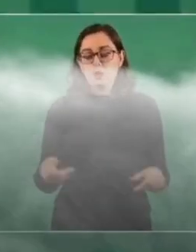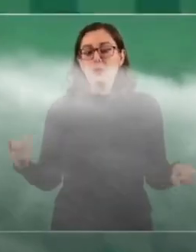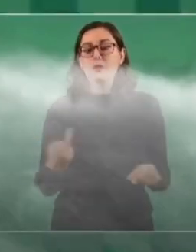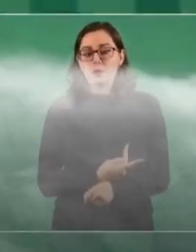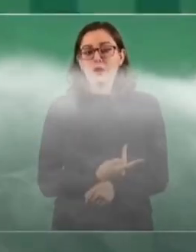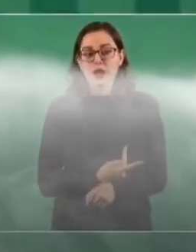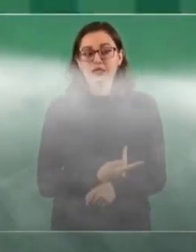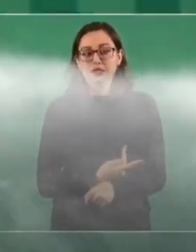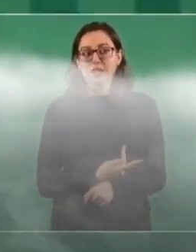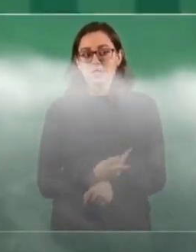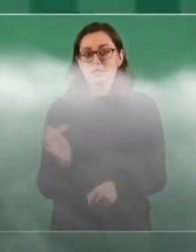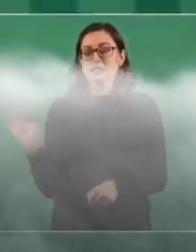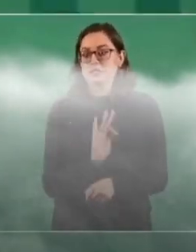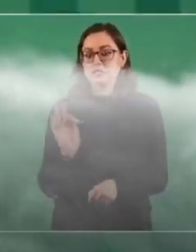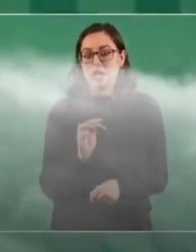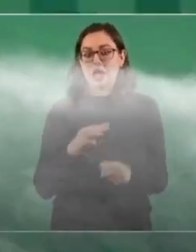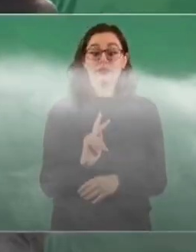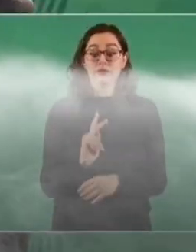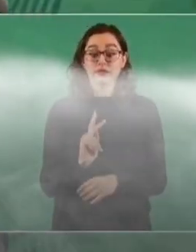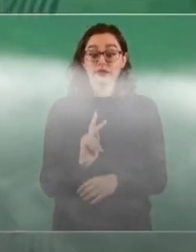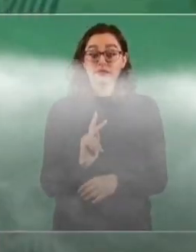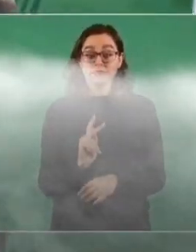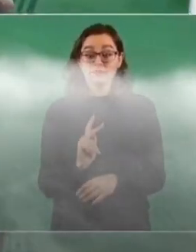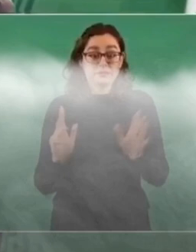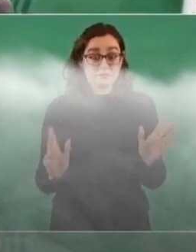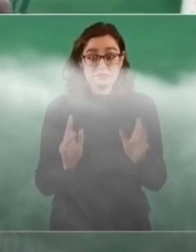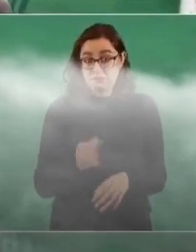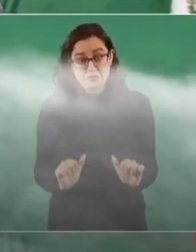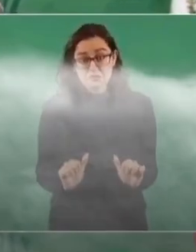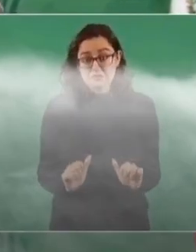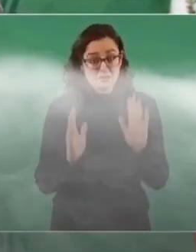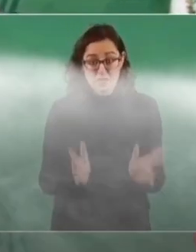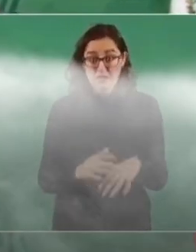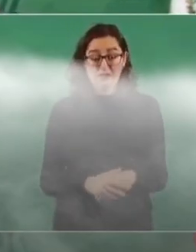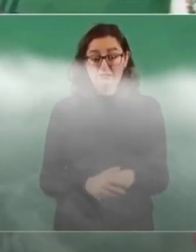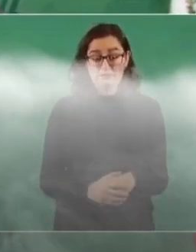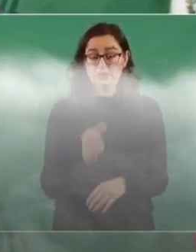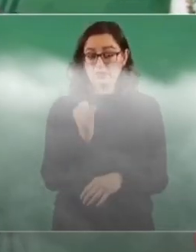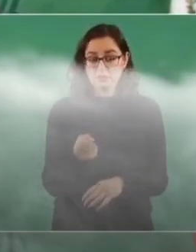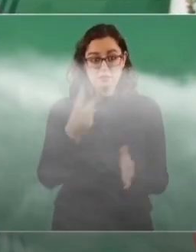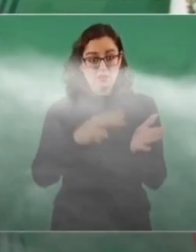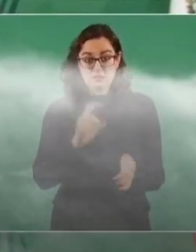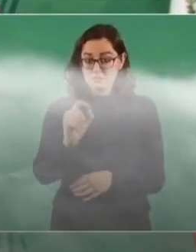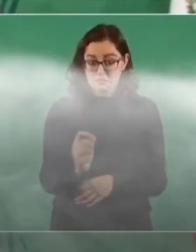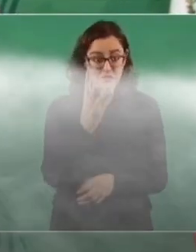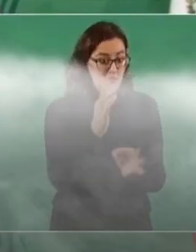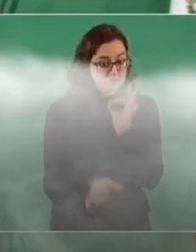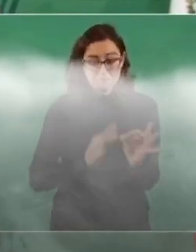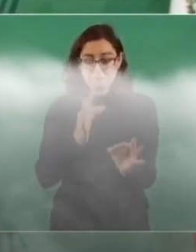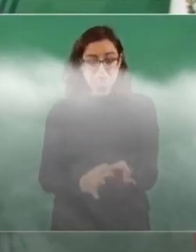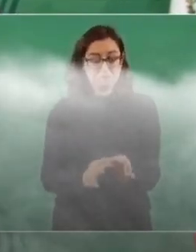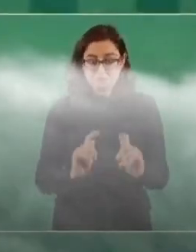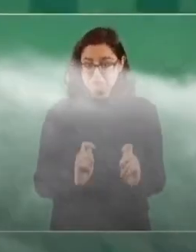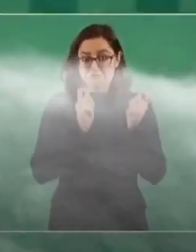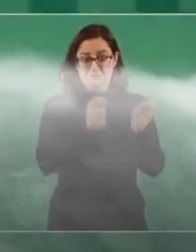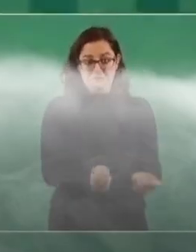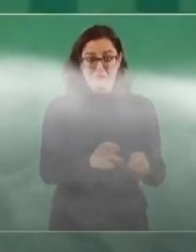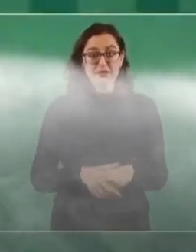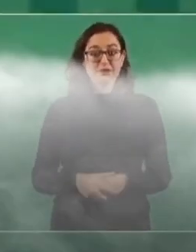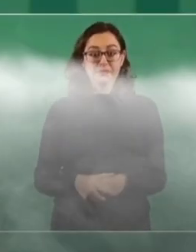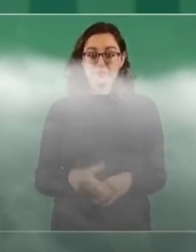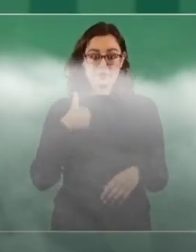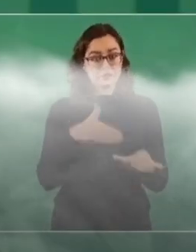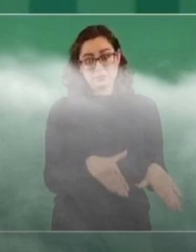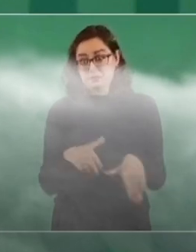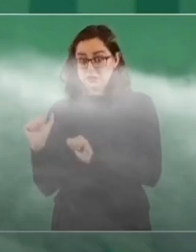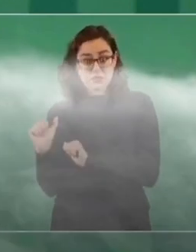pensando en la reelección. Nada más quiero cerrar el ciclo. Septiembre del 24. Se acabó. Y